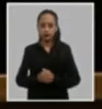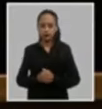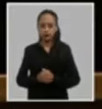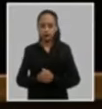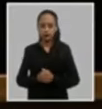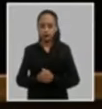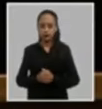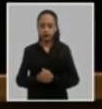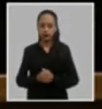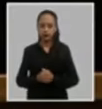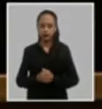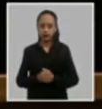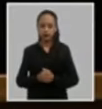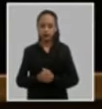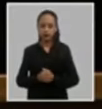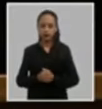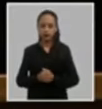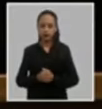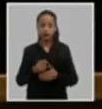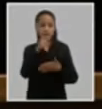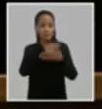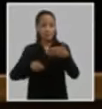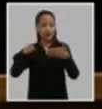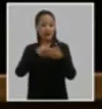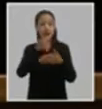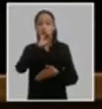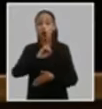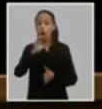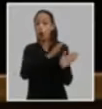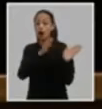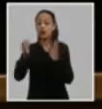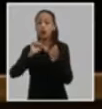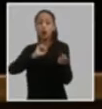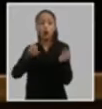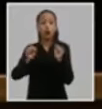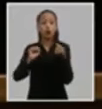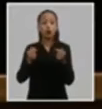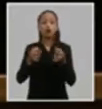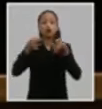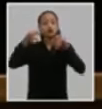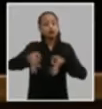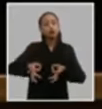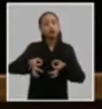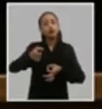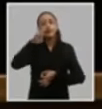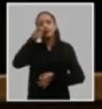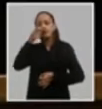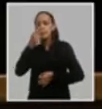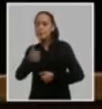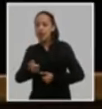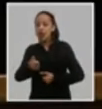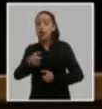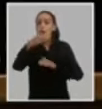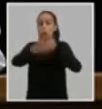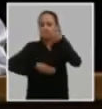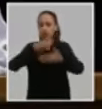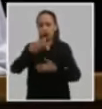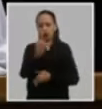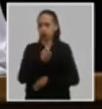eficacia necesaria en la planificación organización control celeridad y seguimiento de los procesos